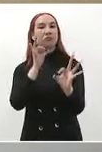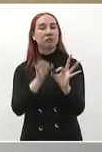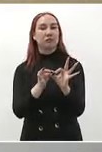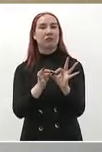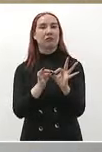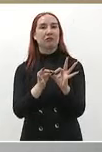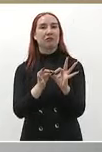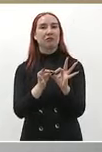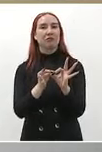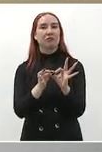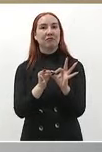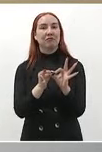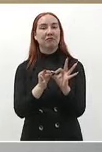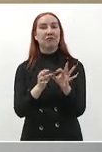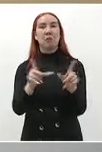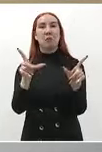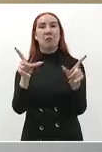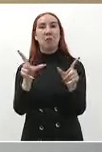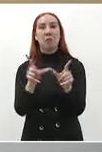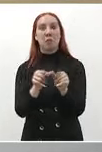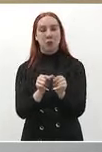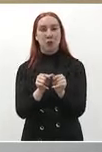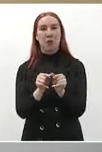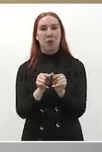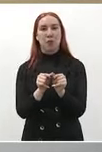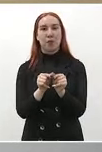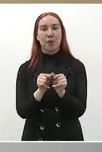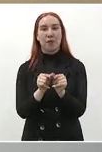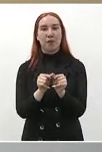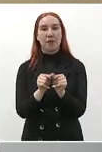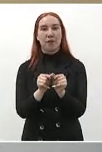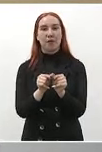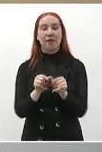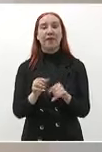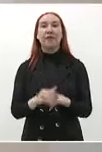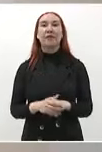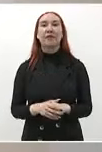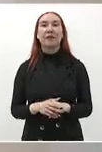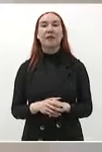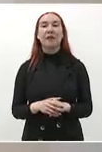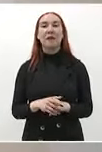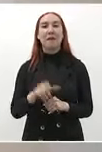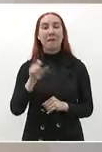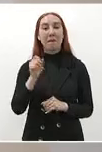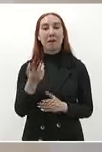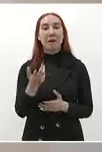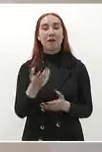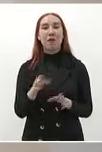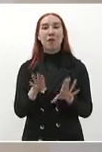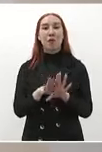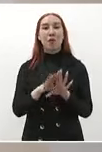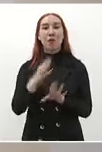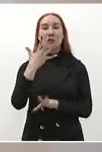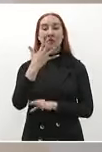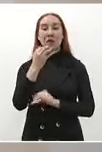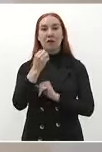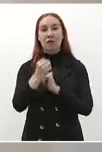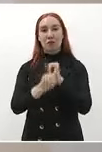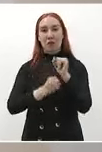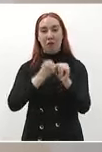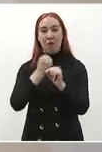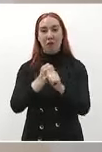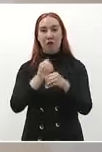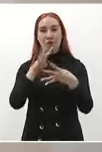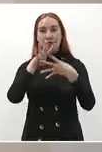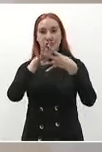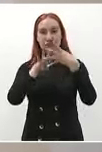hasta San Juan de Ulúa tuvo 5 años preso cuando